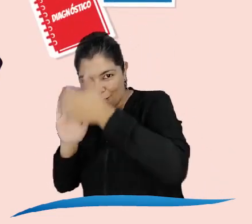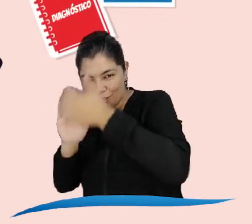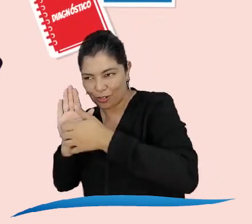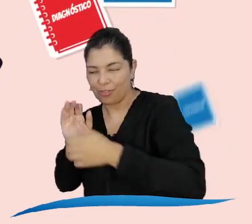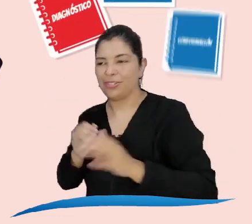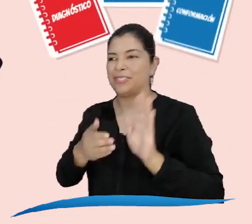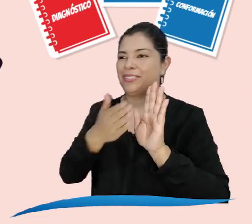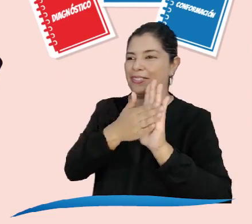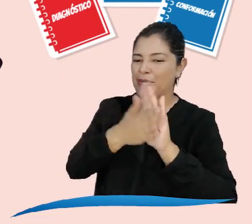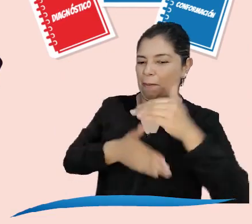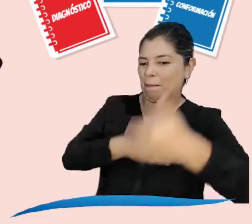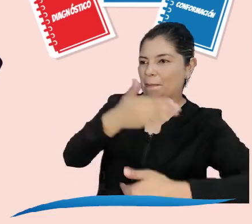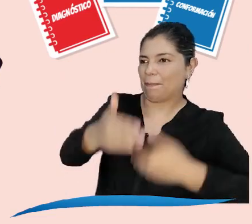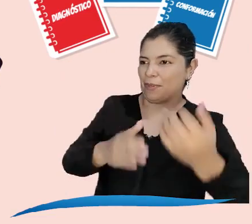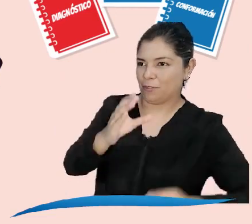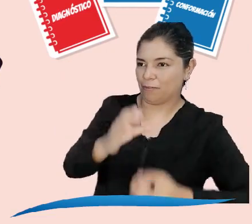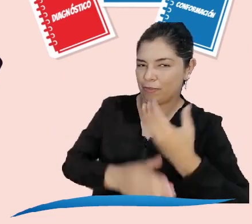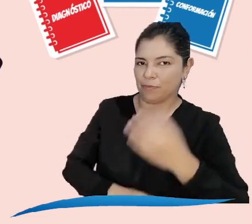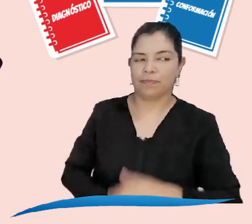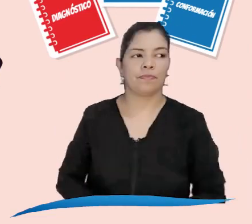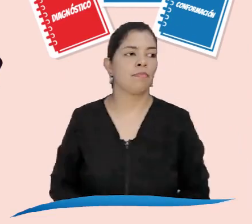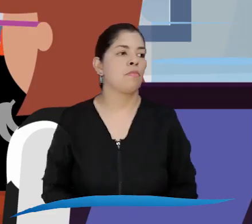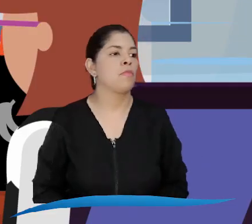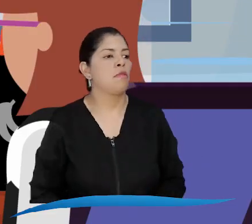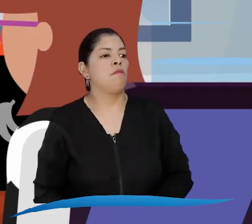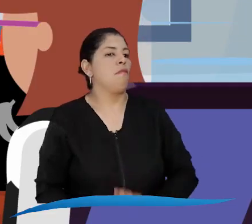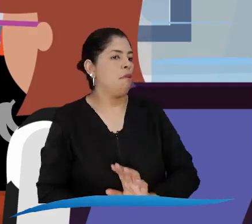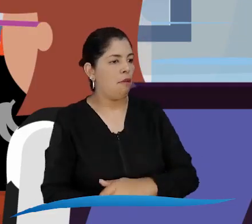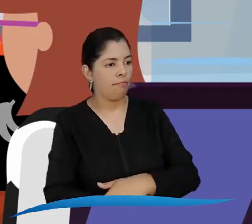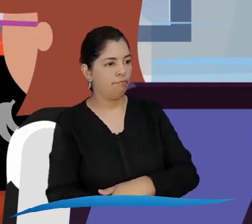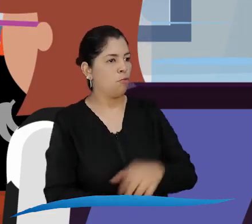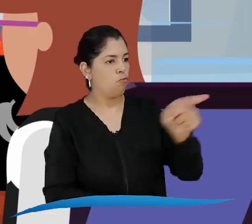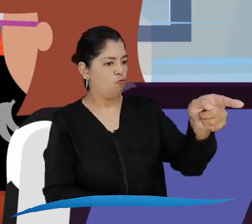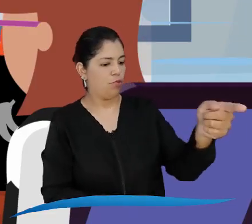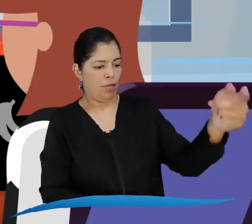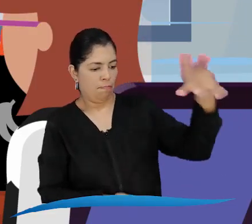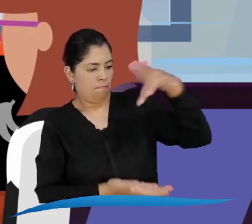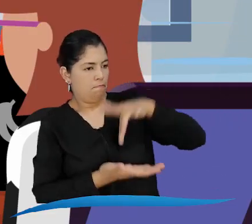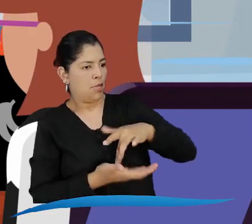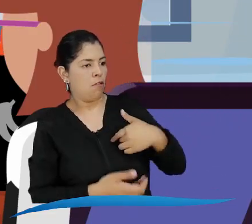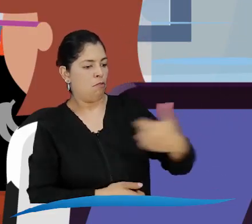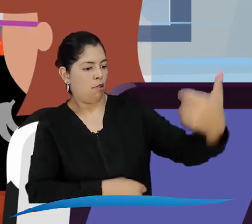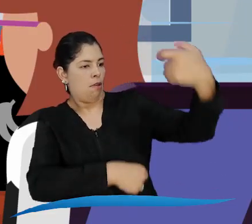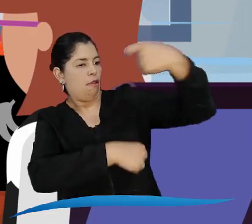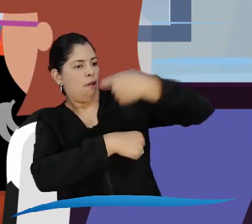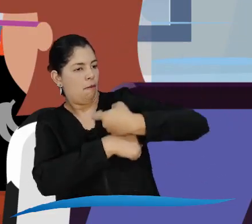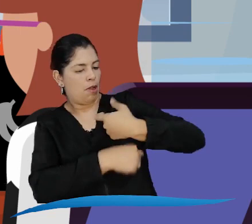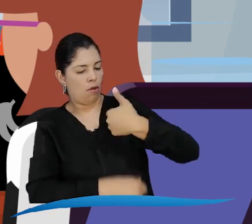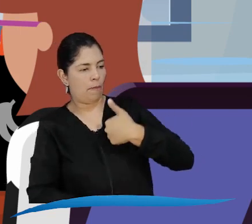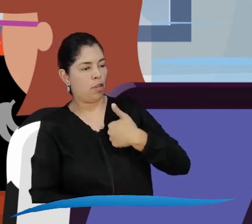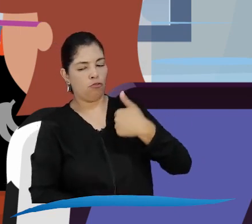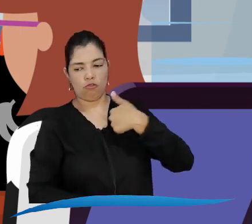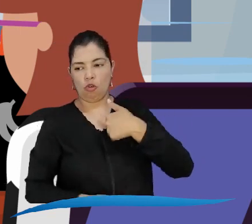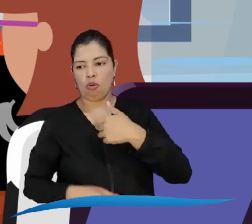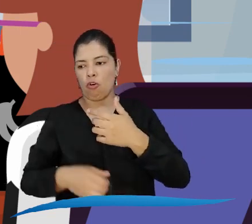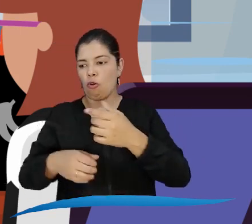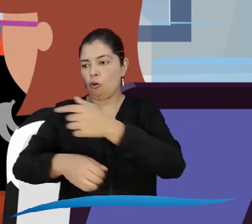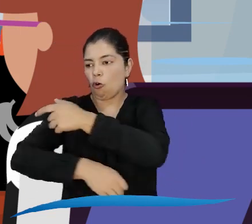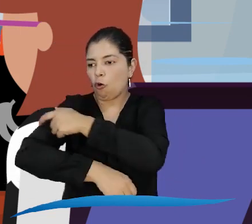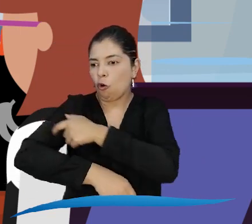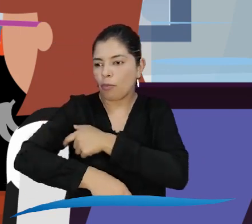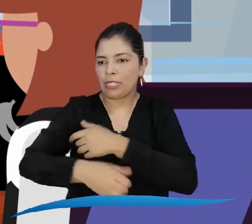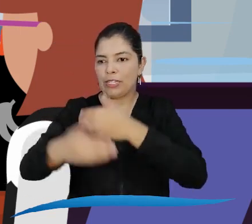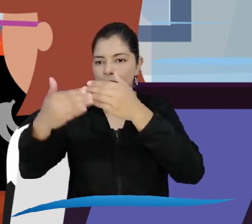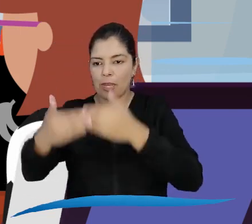ruta de diagnóstico y ruta de conformación. Entonces, como quien dice, ¿ustedes vienen a auditarnos y a